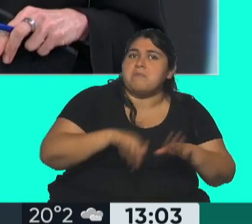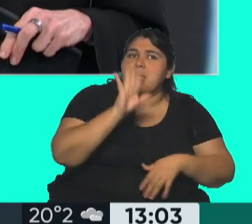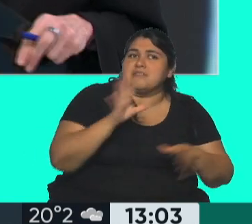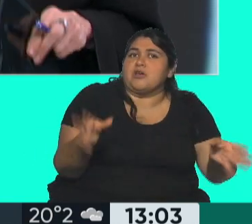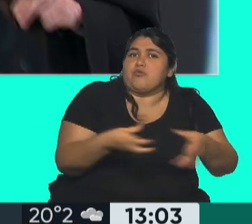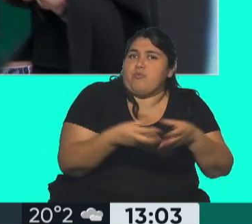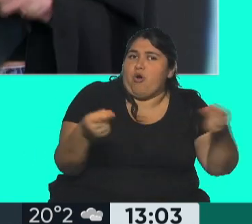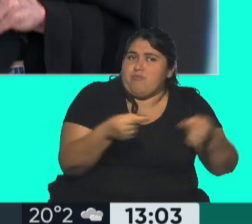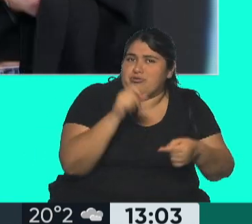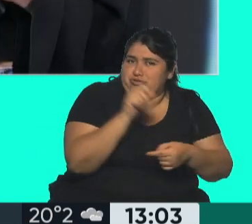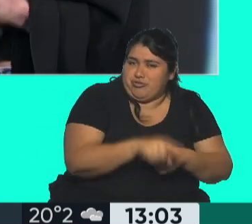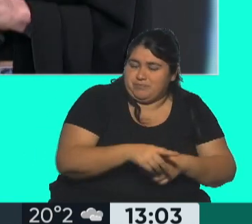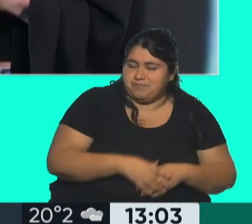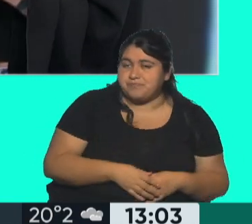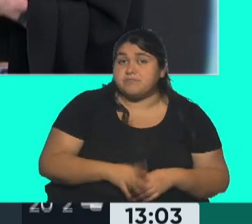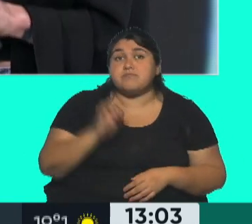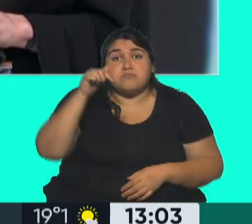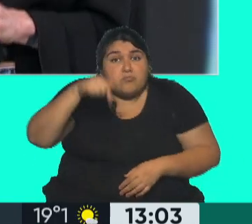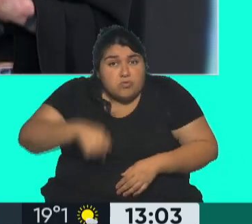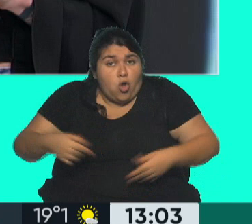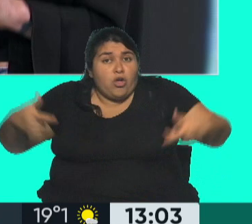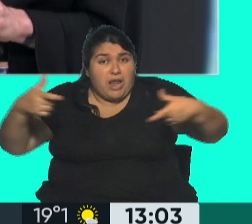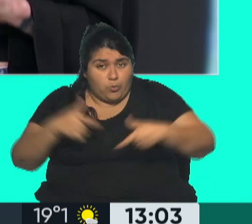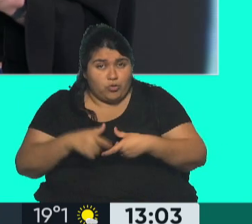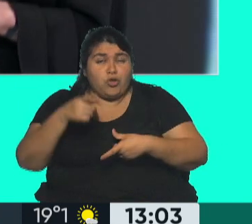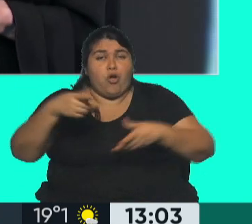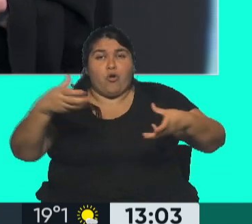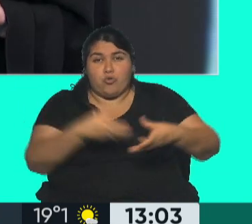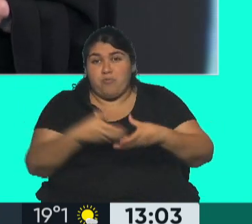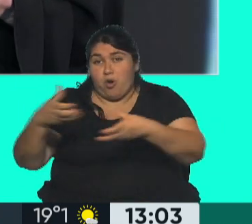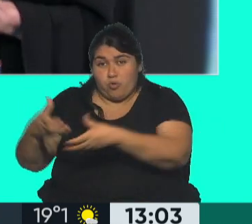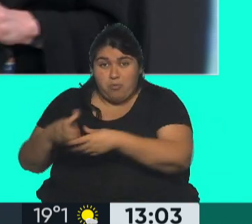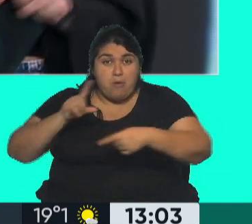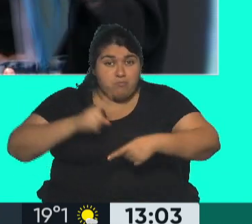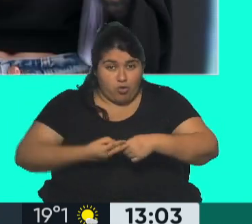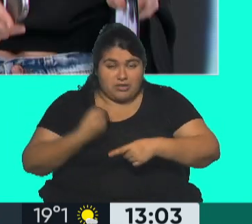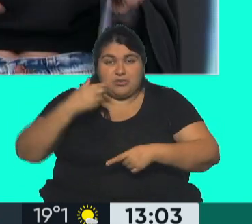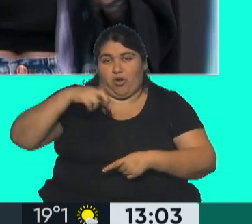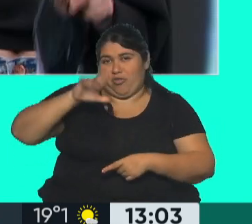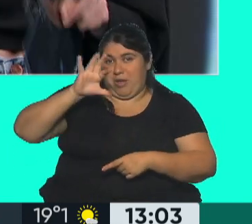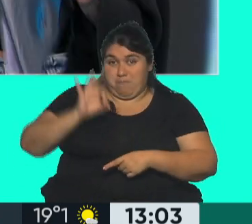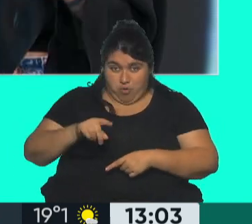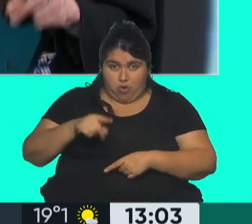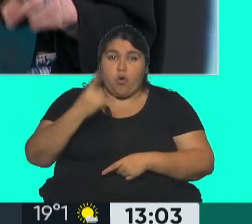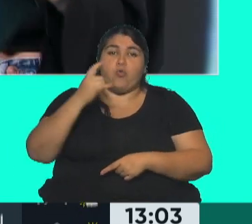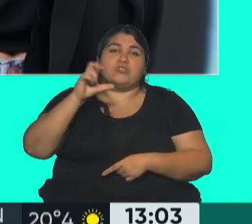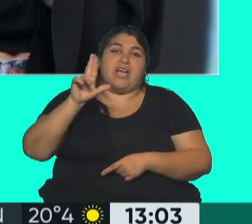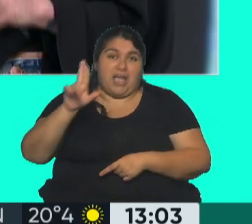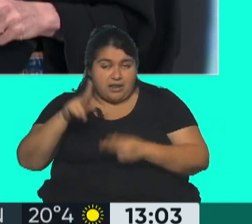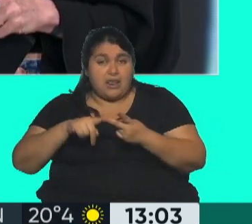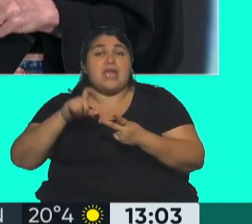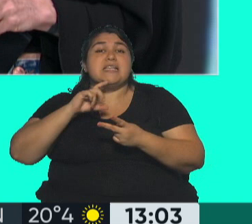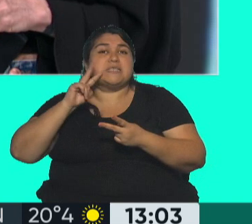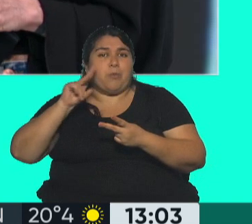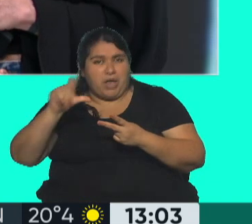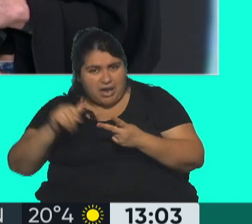coalición opositora. Hoy la reunión de los presidentes de los partidos que integran Juntos por el Cambio, PRO, UCR, Coalición Cívica